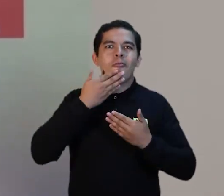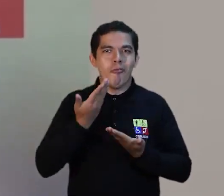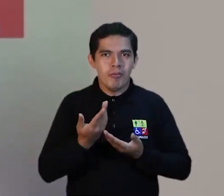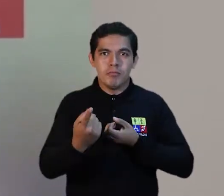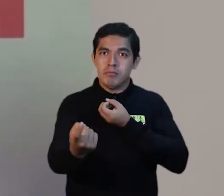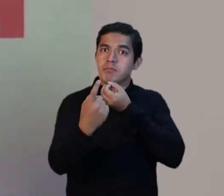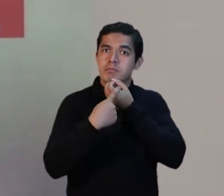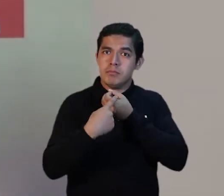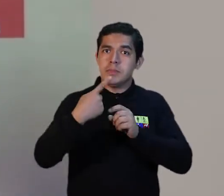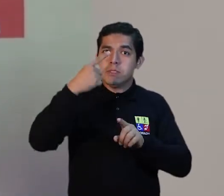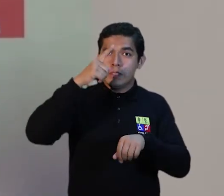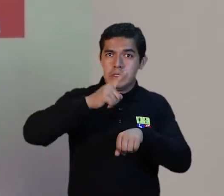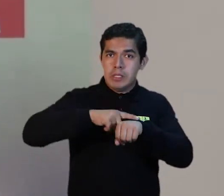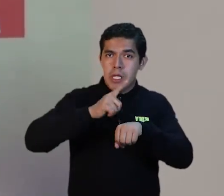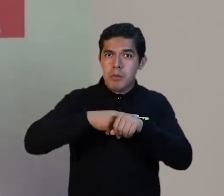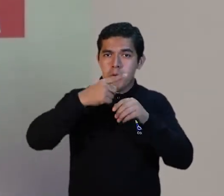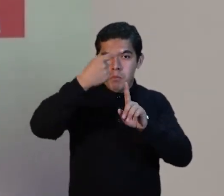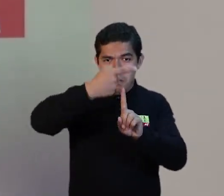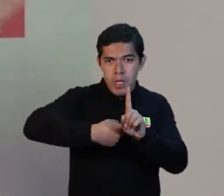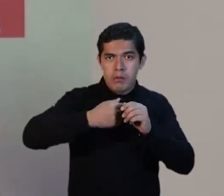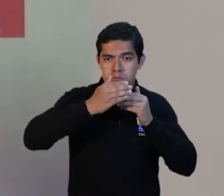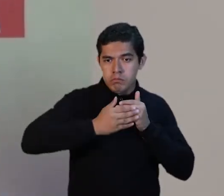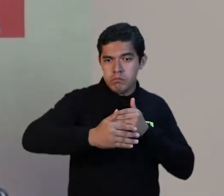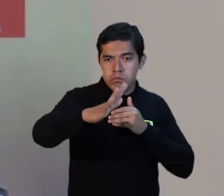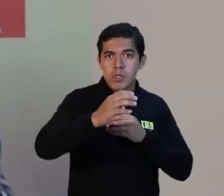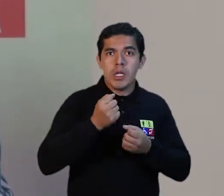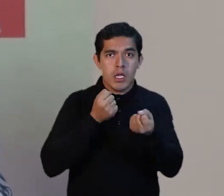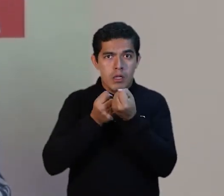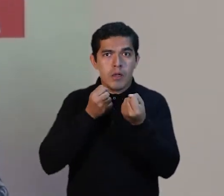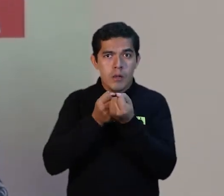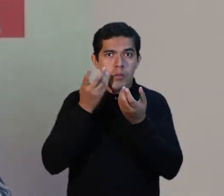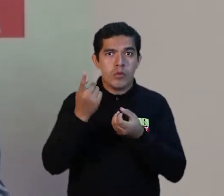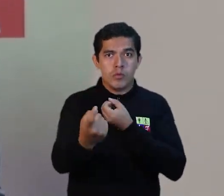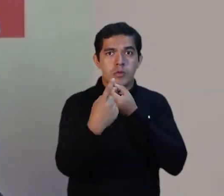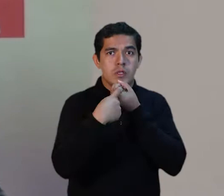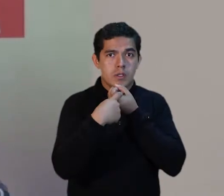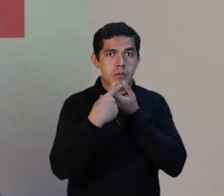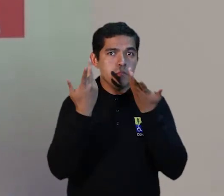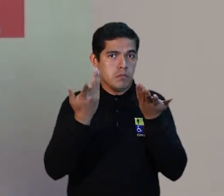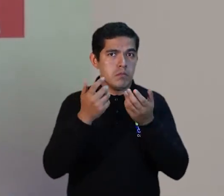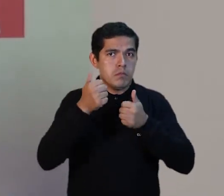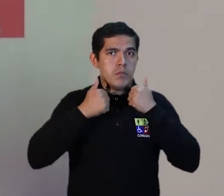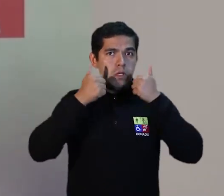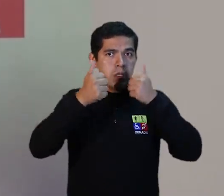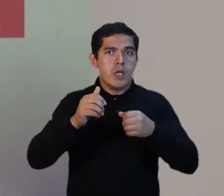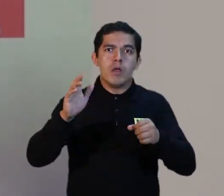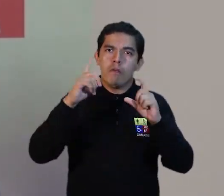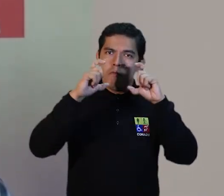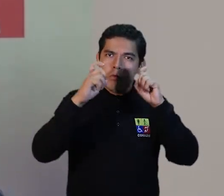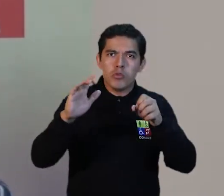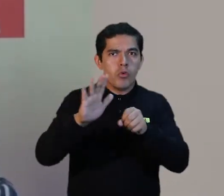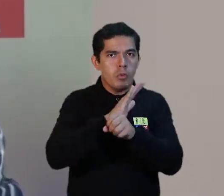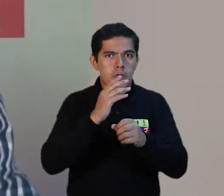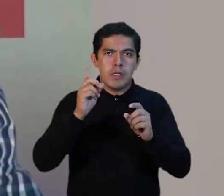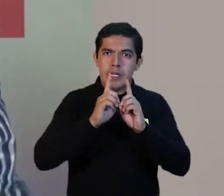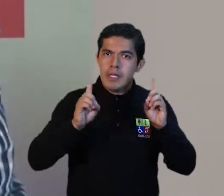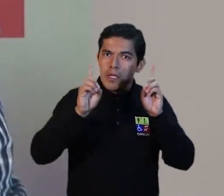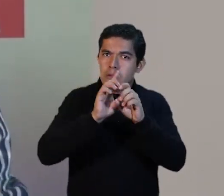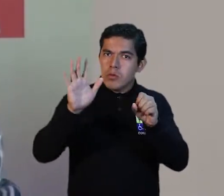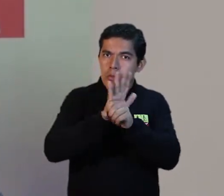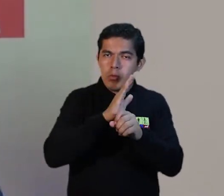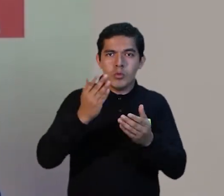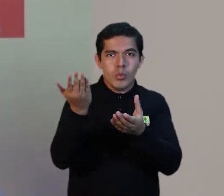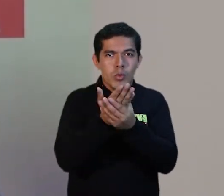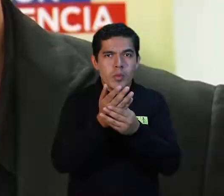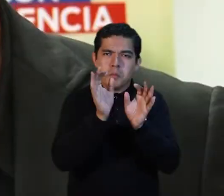específicos durante todo ese mes para apoyar su proceso de inscripción de candidaturas, que vengan con las fotografías completas, con los datos completos, con los